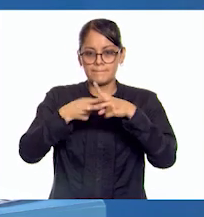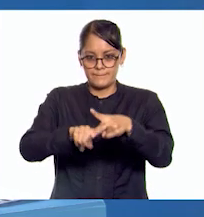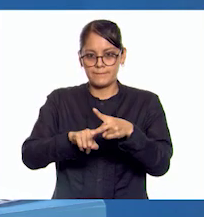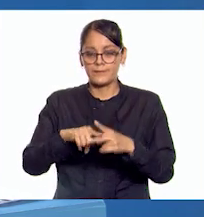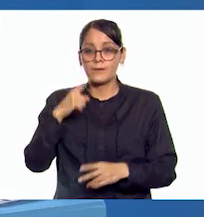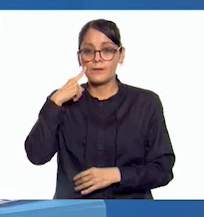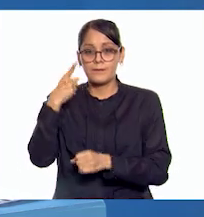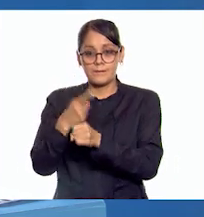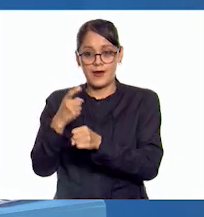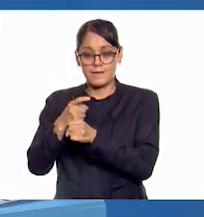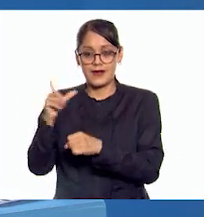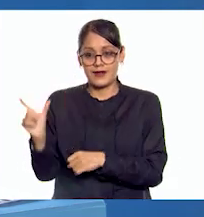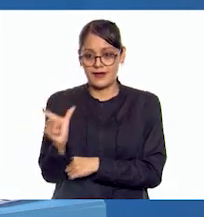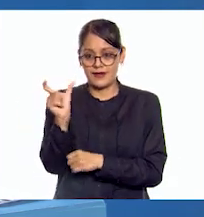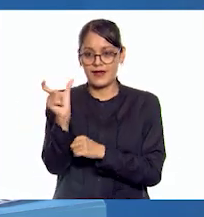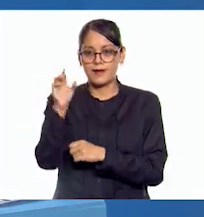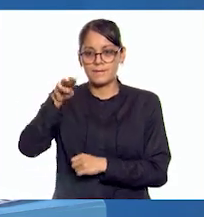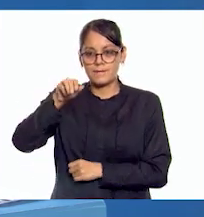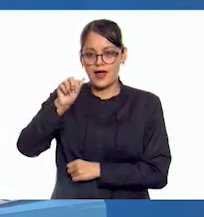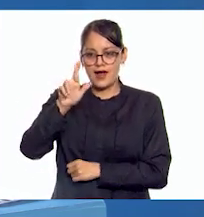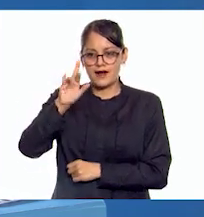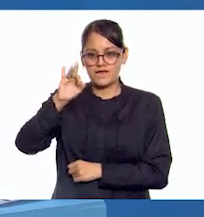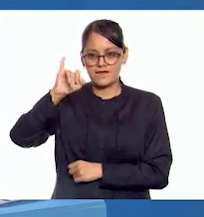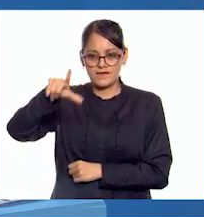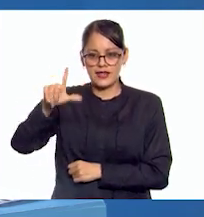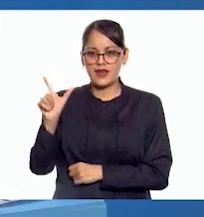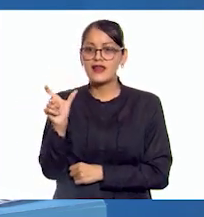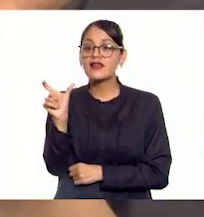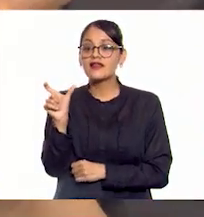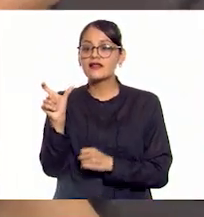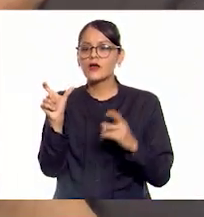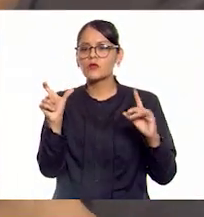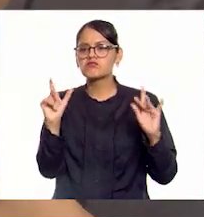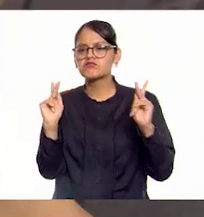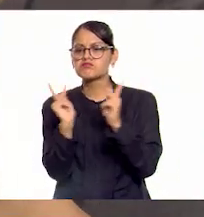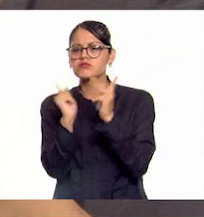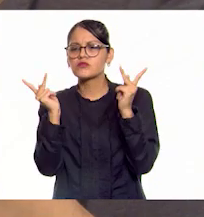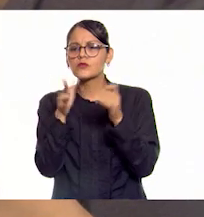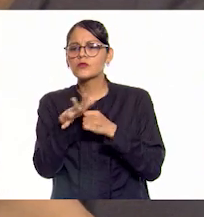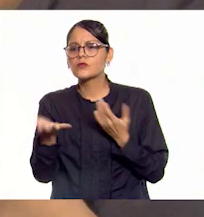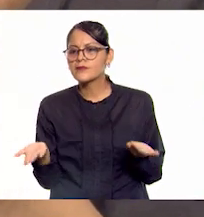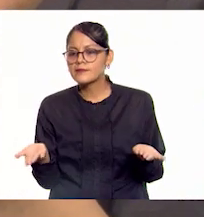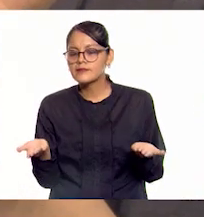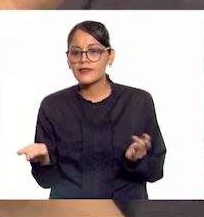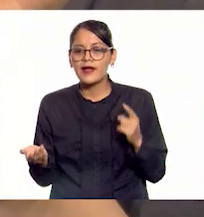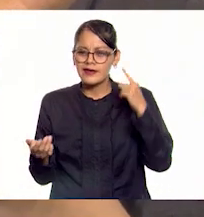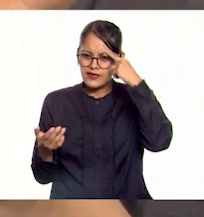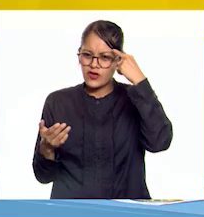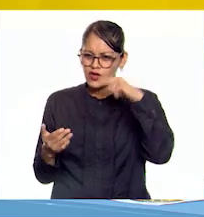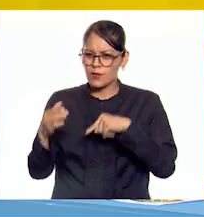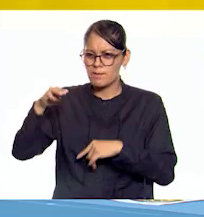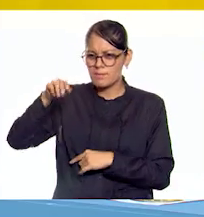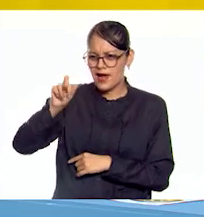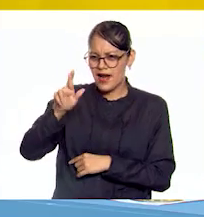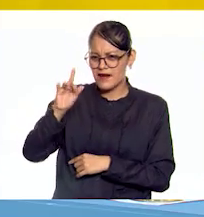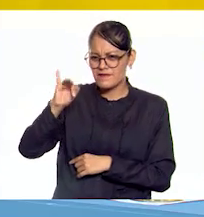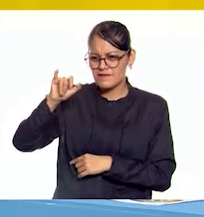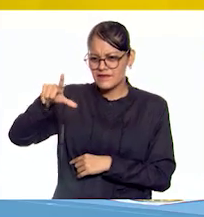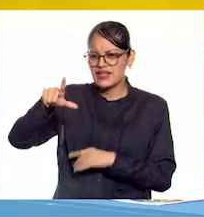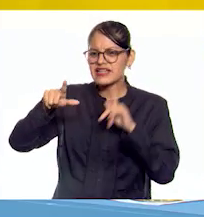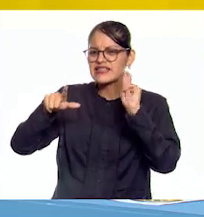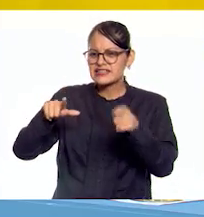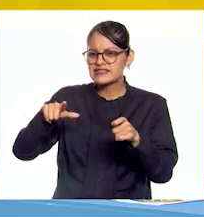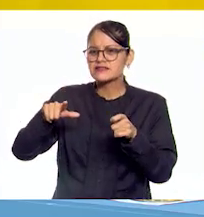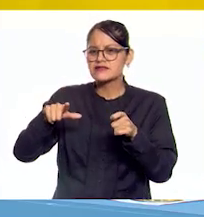Tenemos primero la de el marfil. Busca una que coincida con el marfil. Pues el marfil se obtenía de los